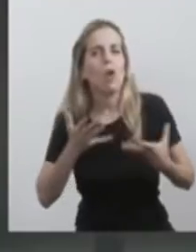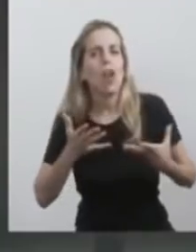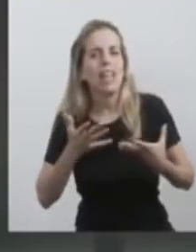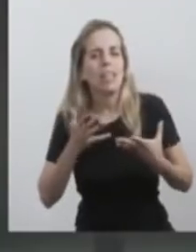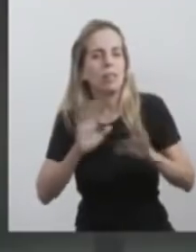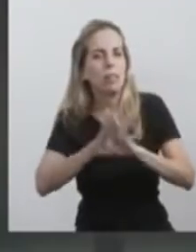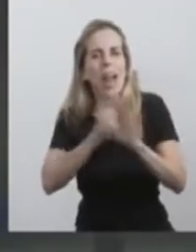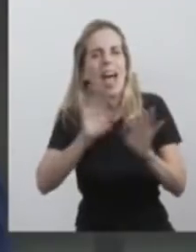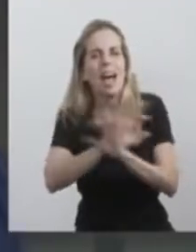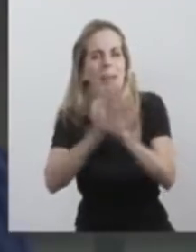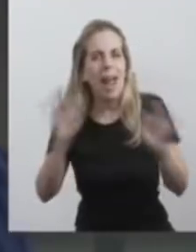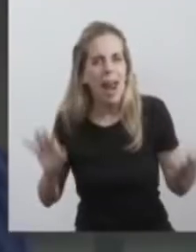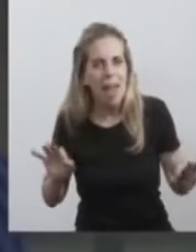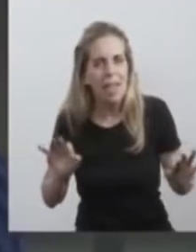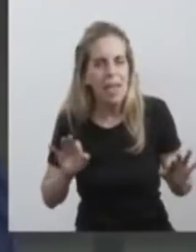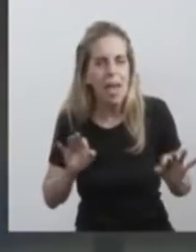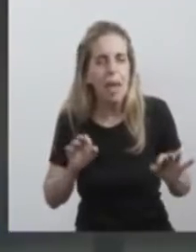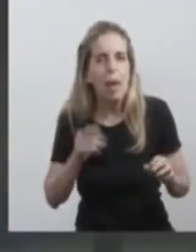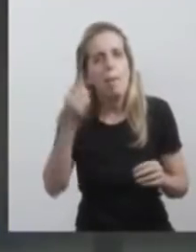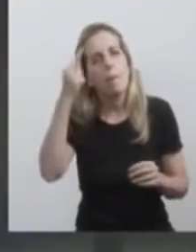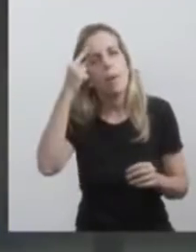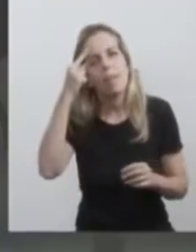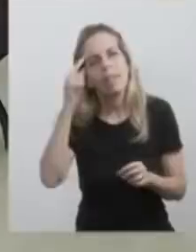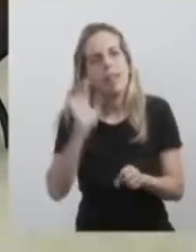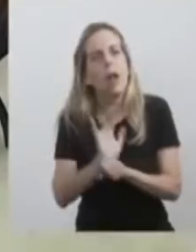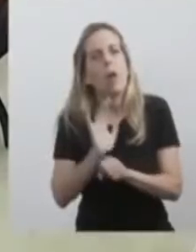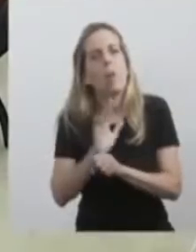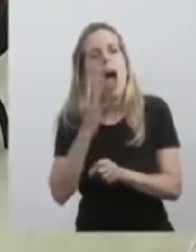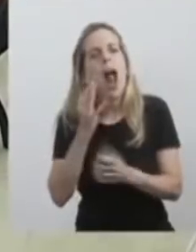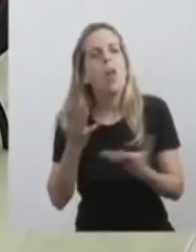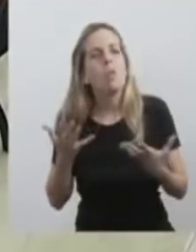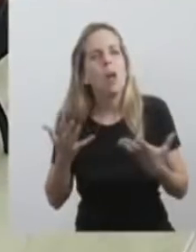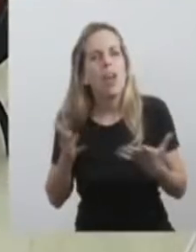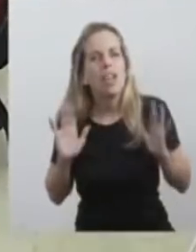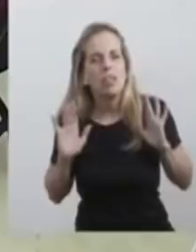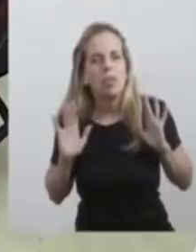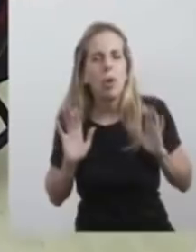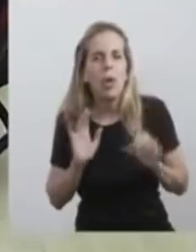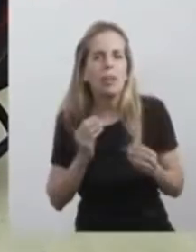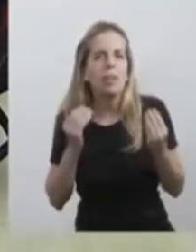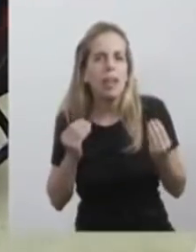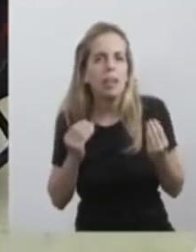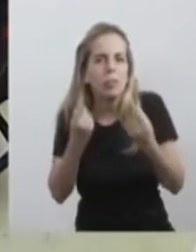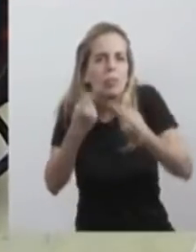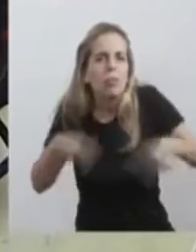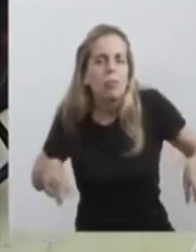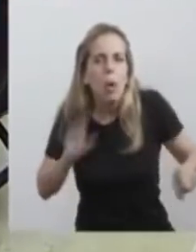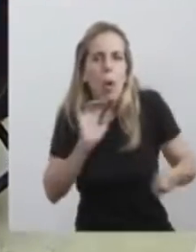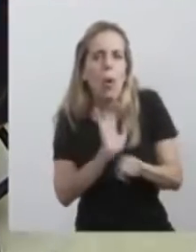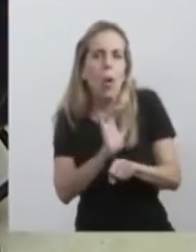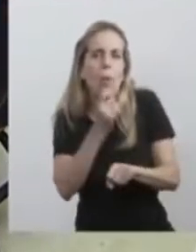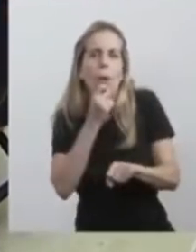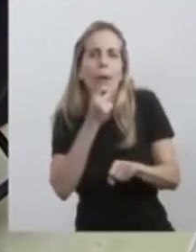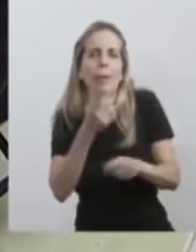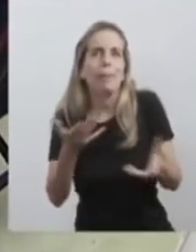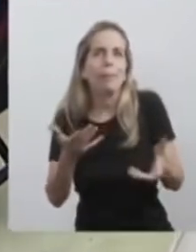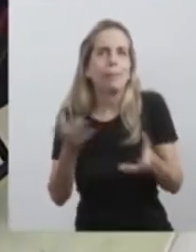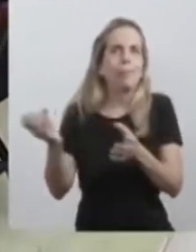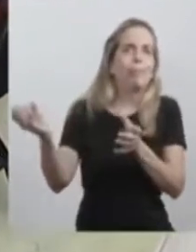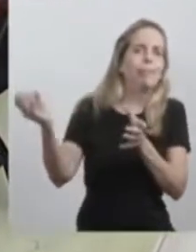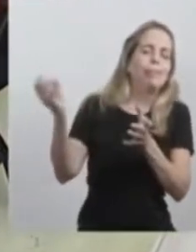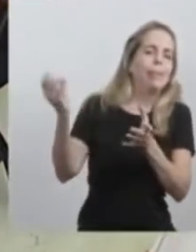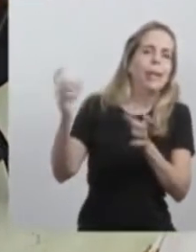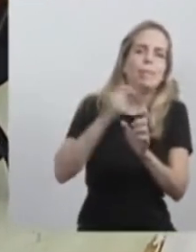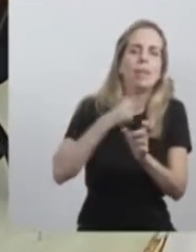Porque además una carga es algo que hace que a uno lo tienen de un barco. Y lo más fácil es